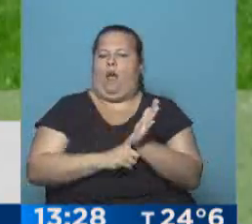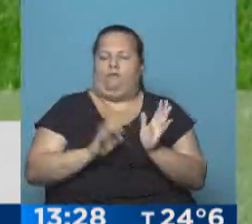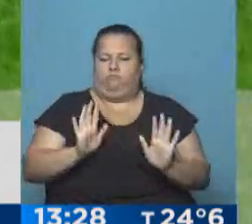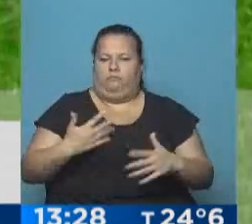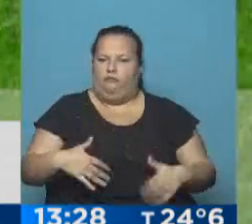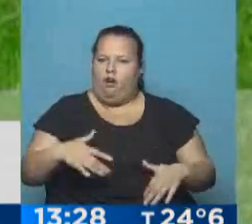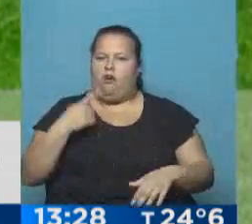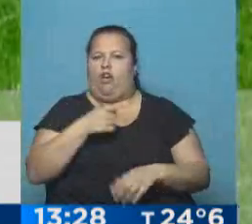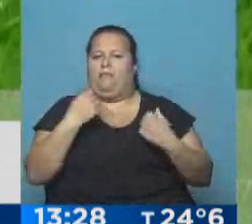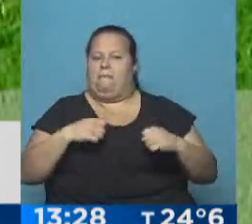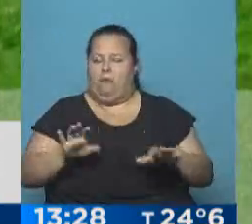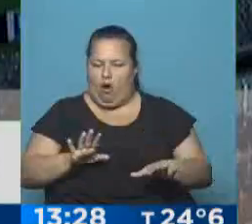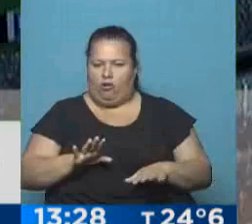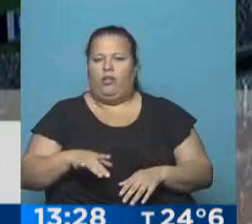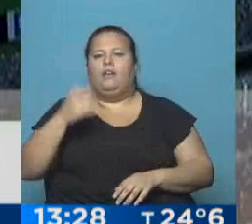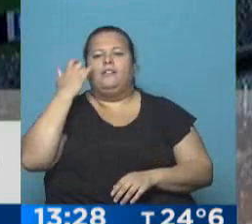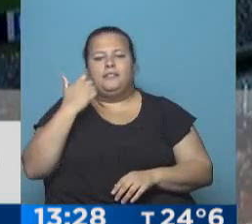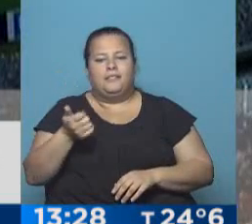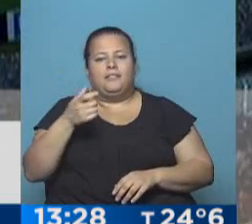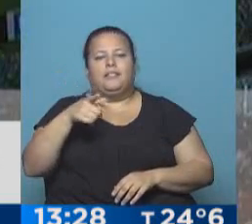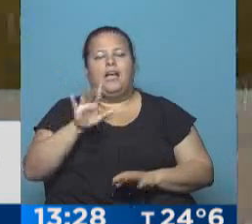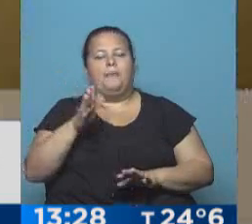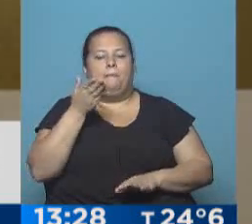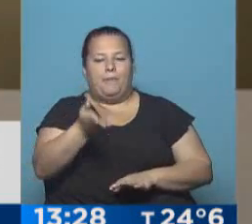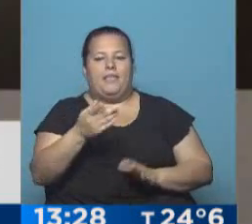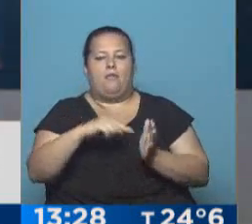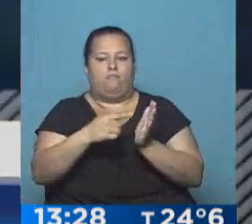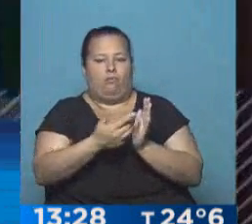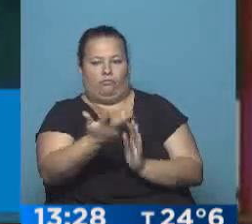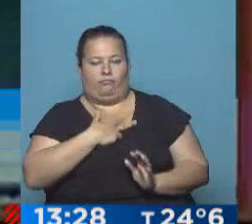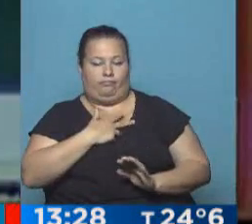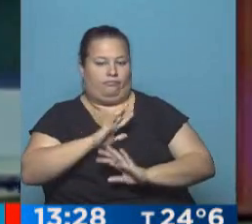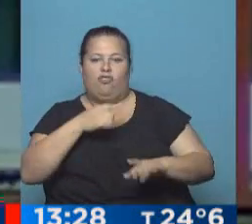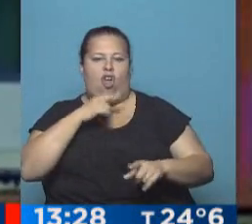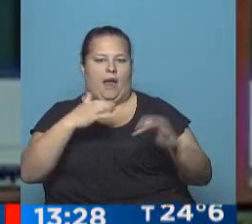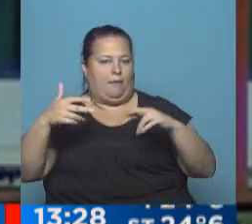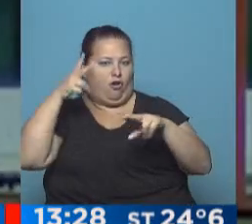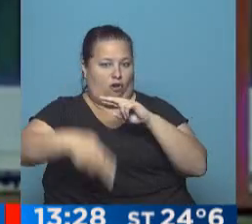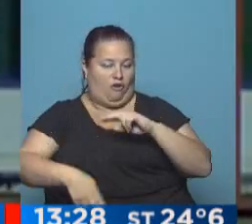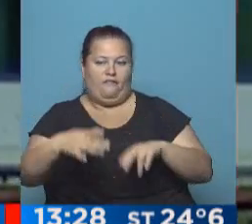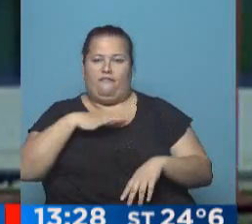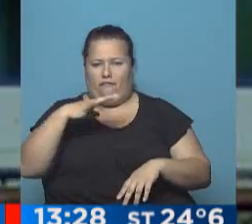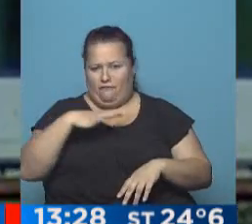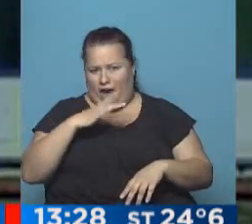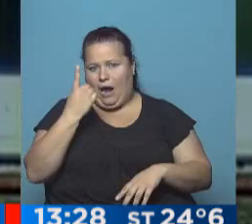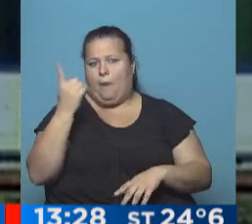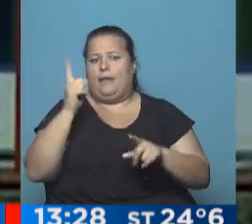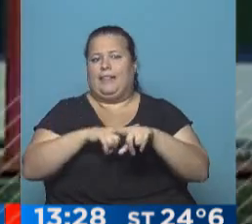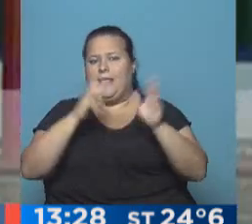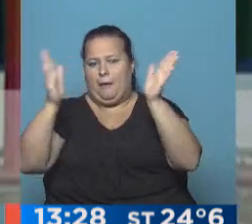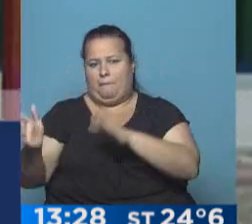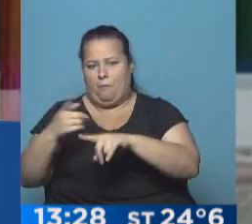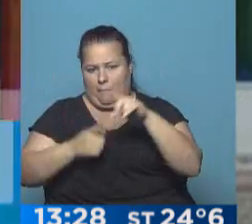sobre todo, me parece antideportiva. Ya Blanco, el presidente, está pidiendo los puntos. No quieren que continúe esta partida, lo cual le falta un tiempo